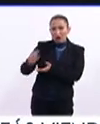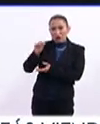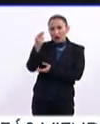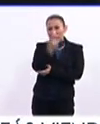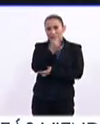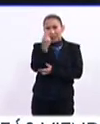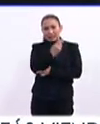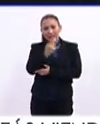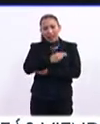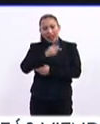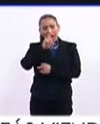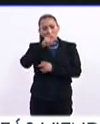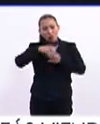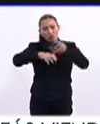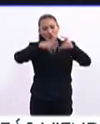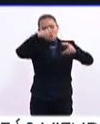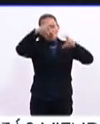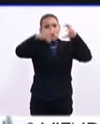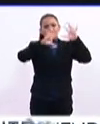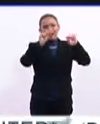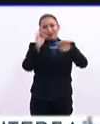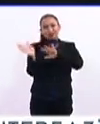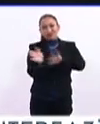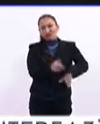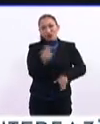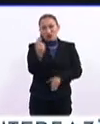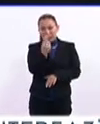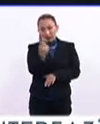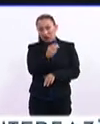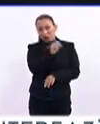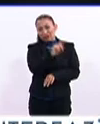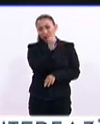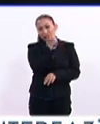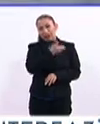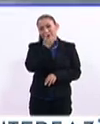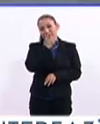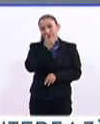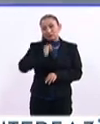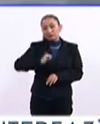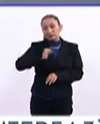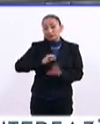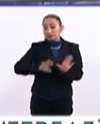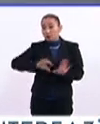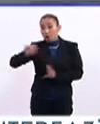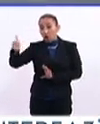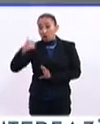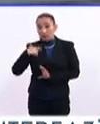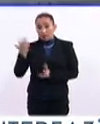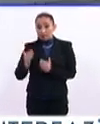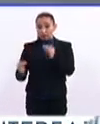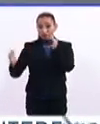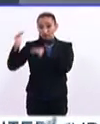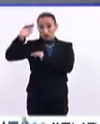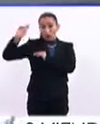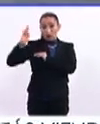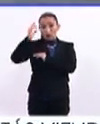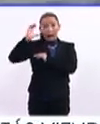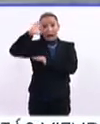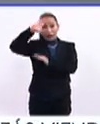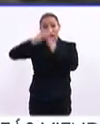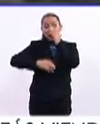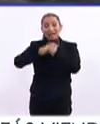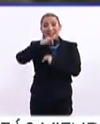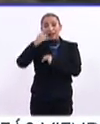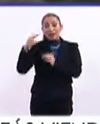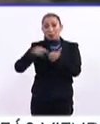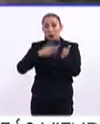evaporar unas cantidades de aguas importantes, como se hace con la técnica actual. Por otro lado, la Pontificia Universidad Católica de Chile